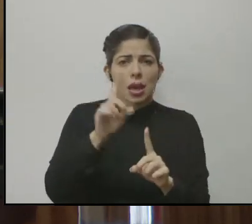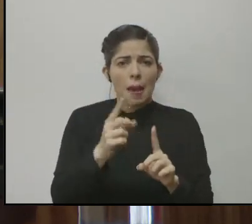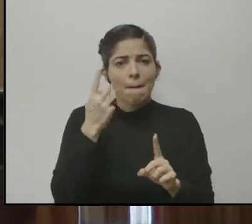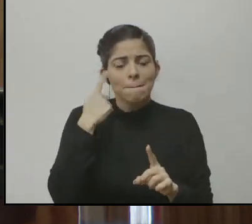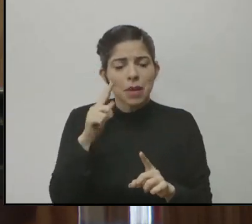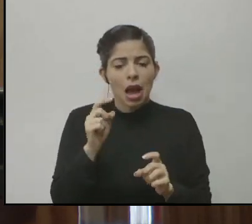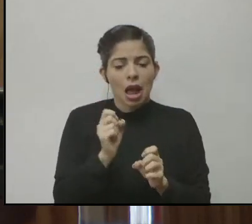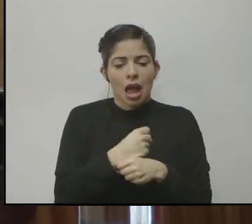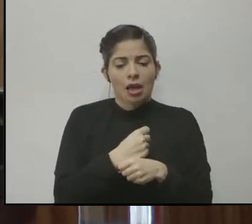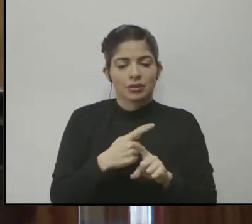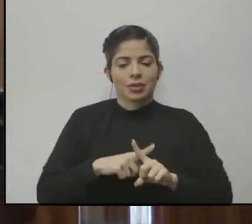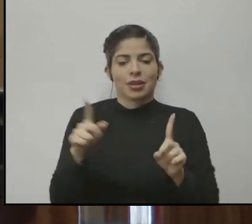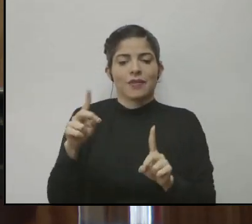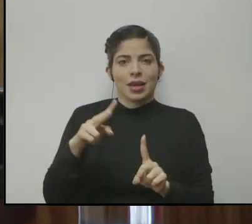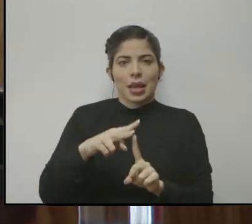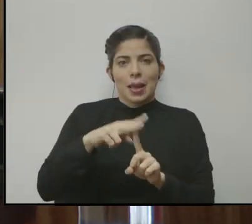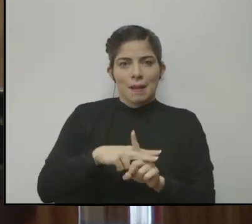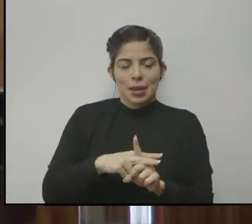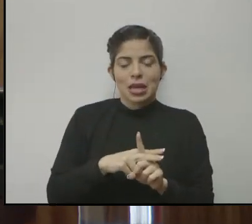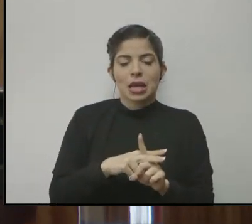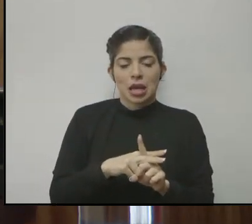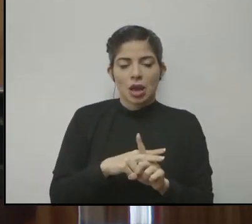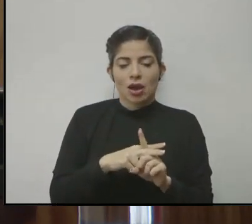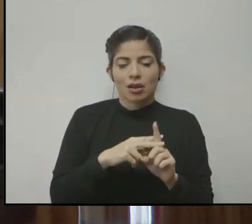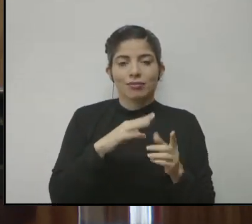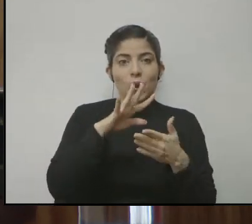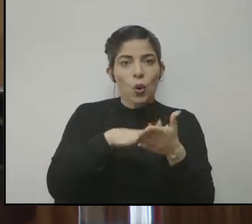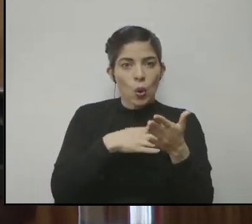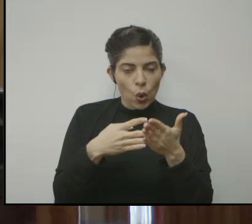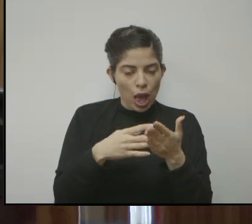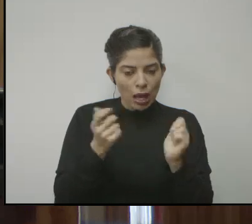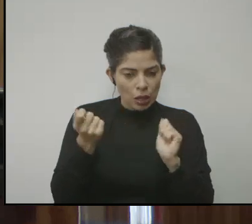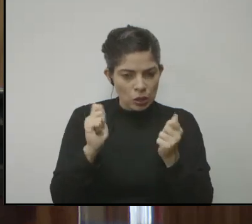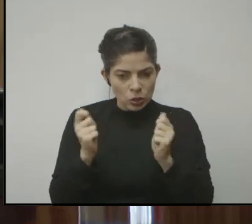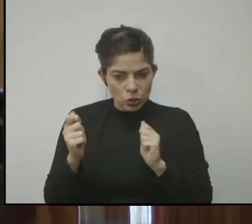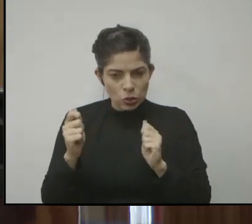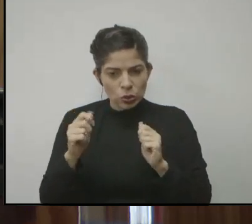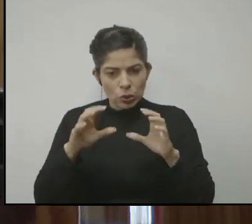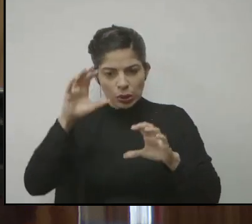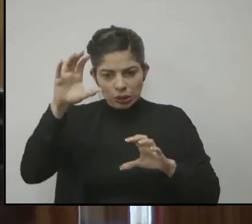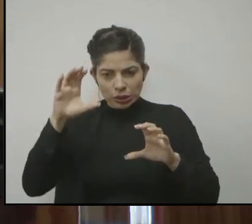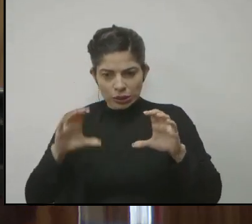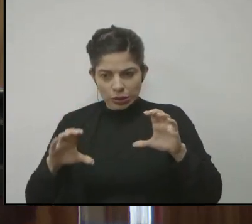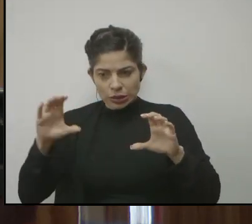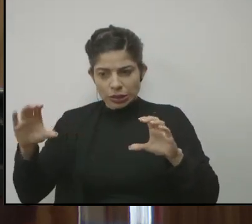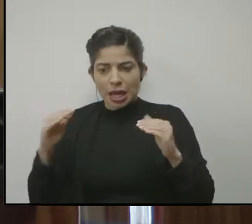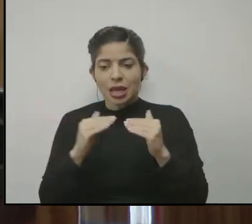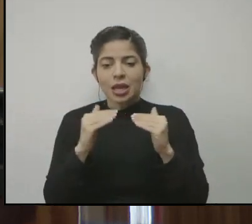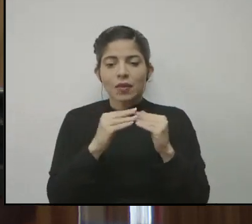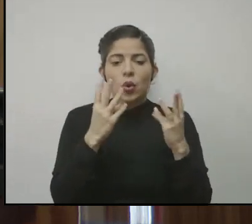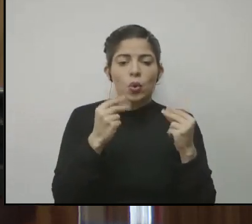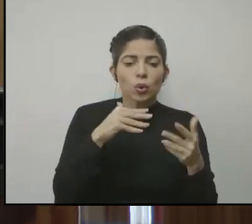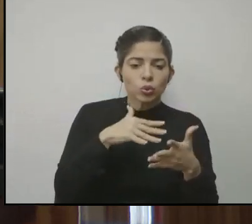esa diferenciación de los diferentes horarios y también la cantidad de estudiantes por nivel?